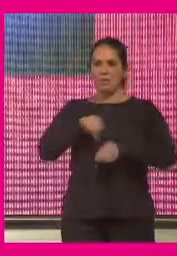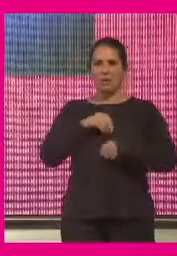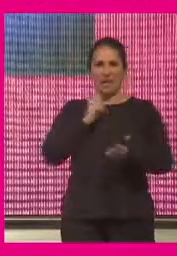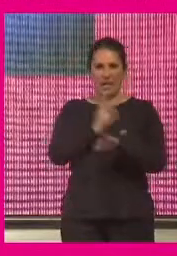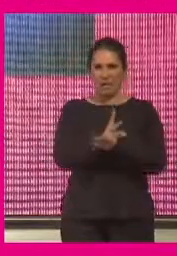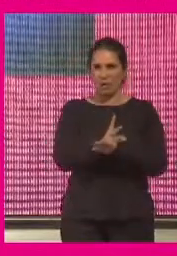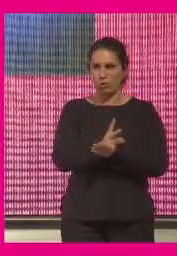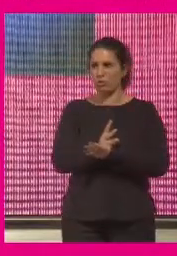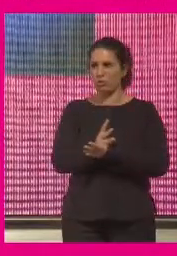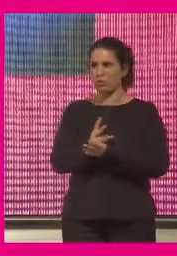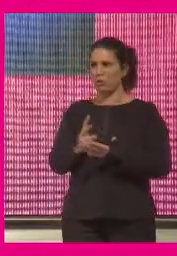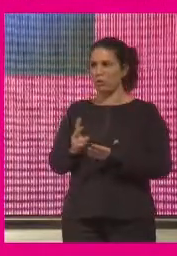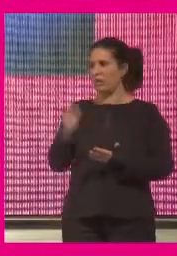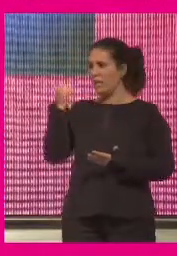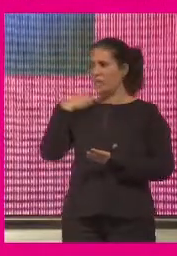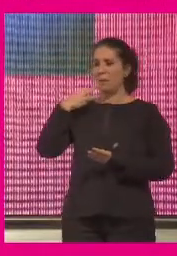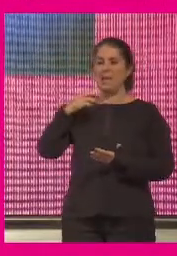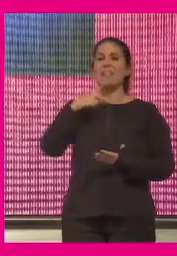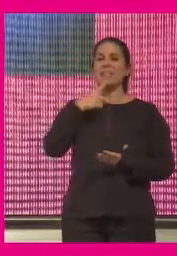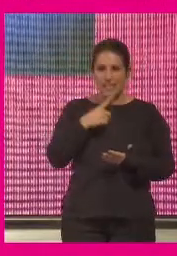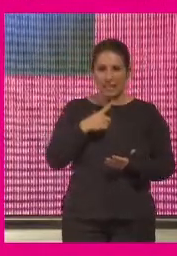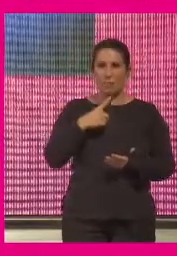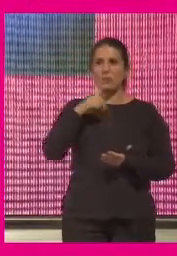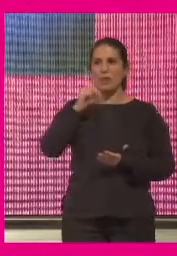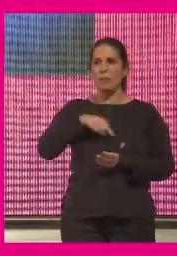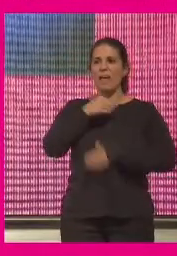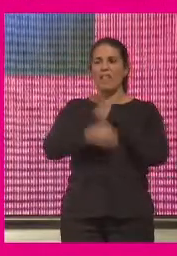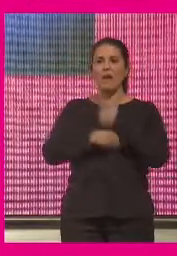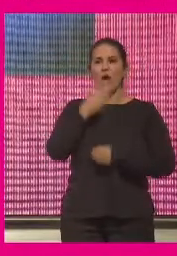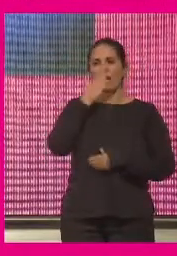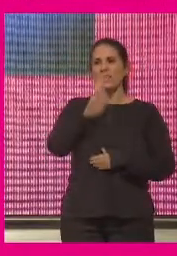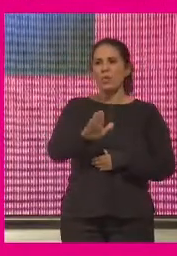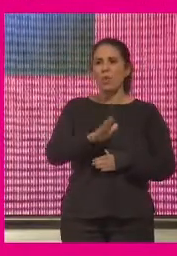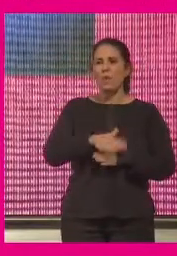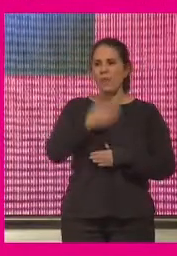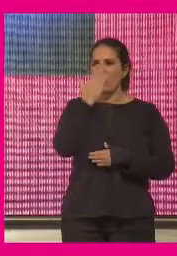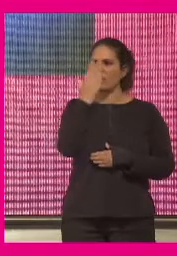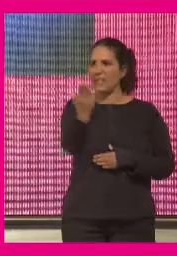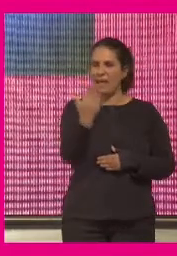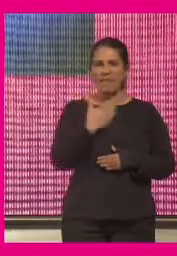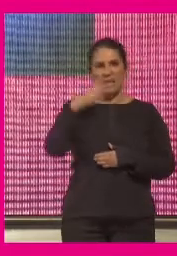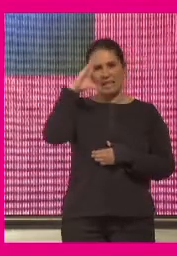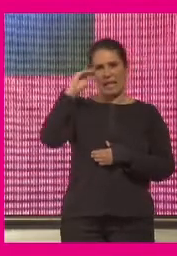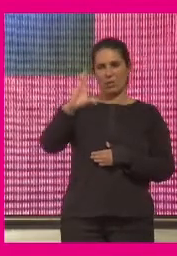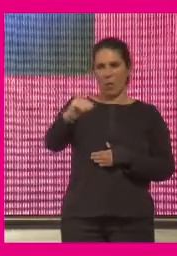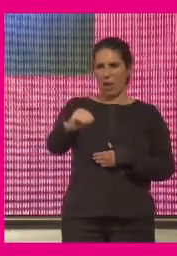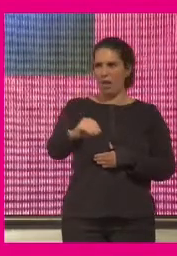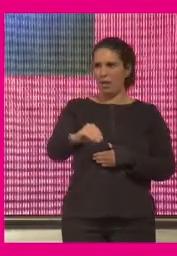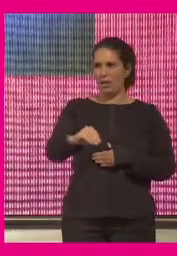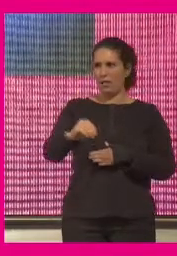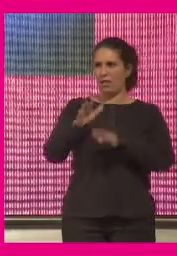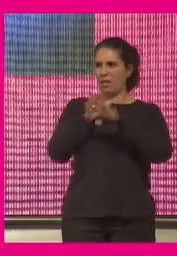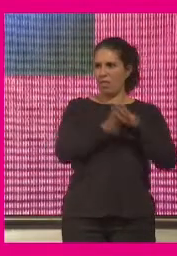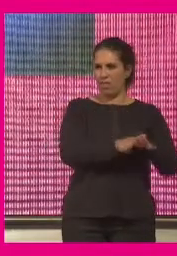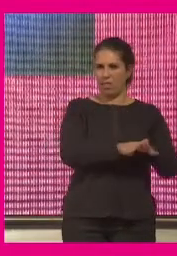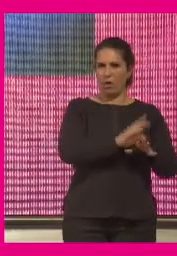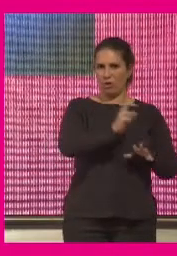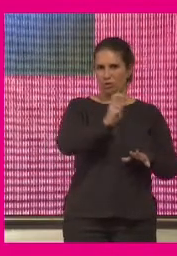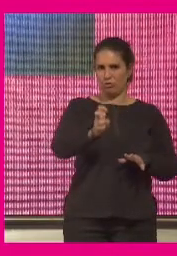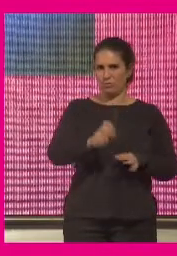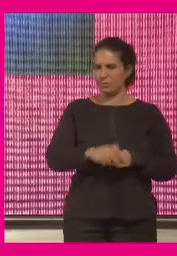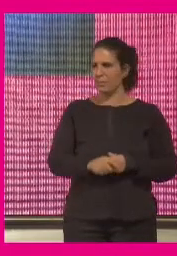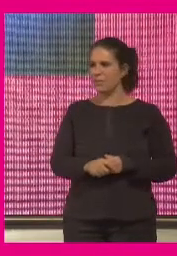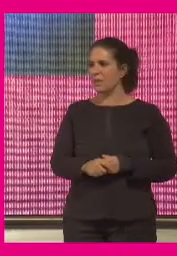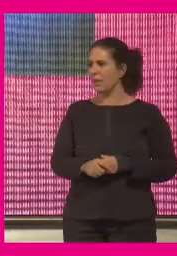supone y apostilla Miguel justo pero es que además esto hay que hacerlo con una actitud de honestidad intelectual dejando de lado todas las soberbias